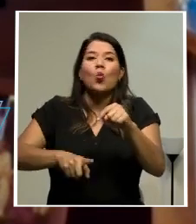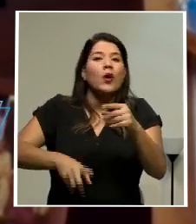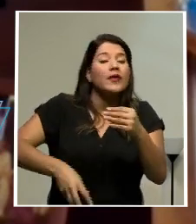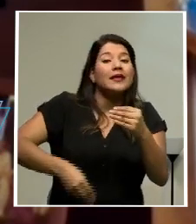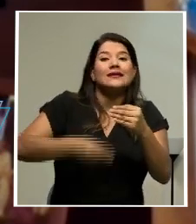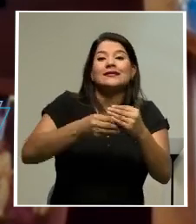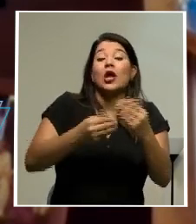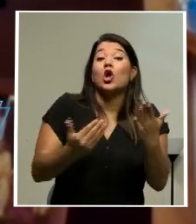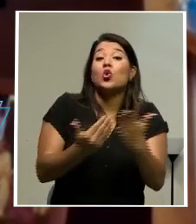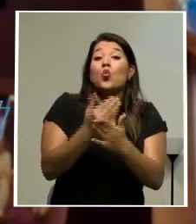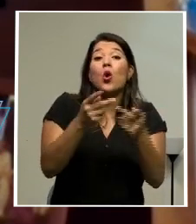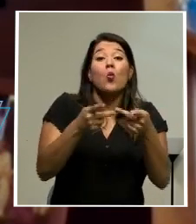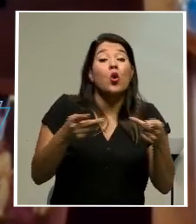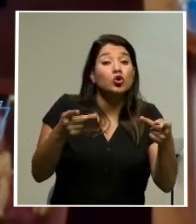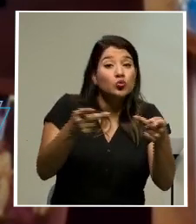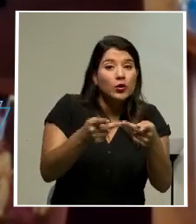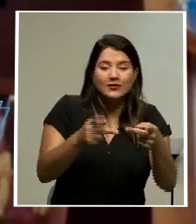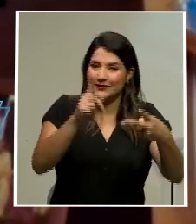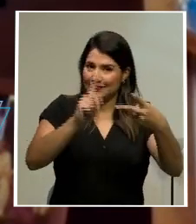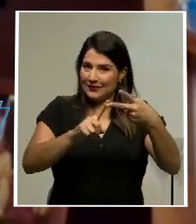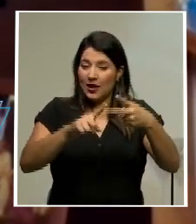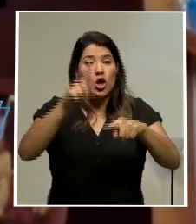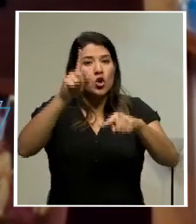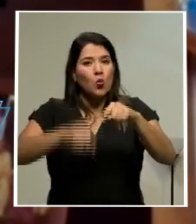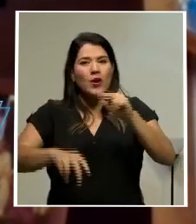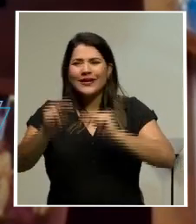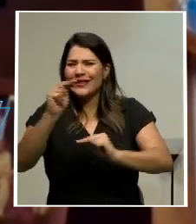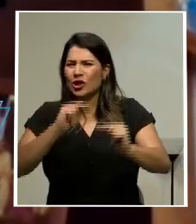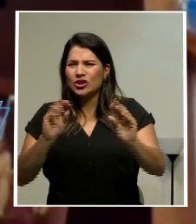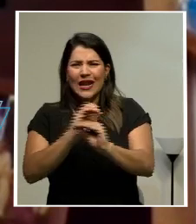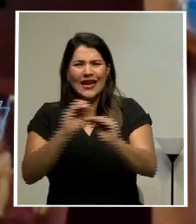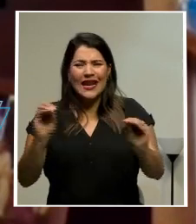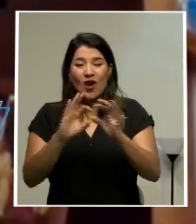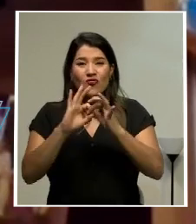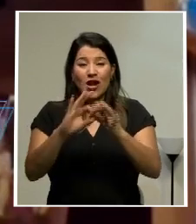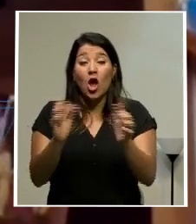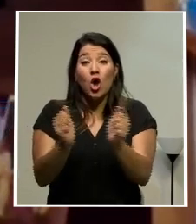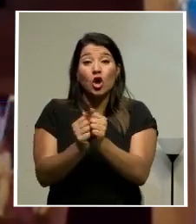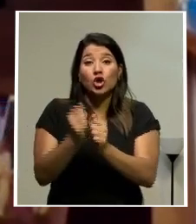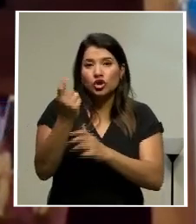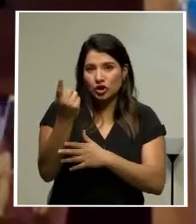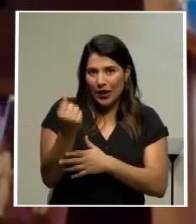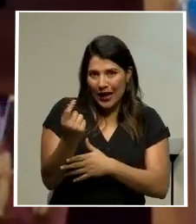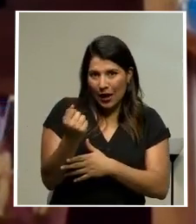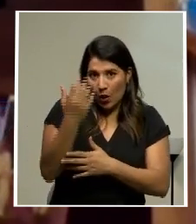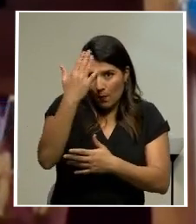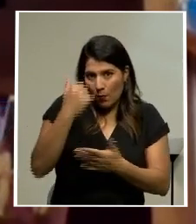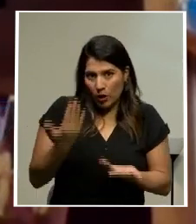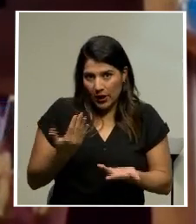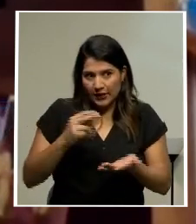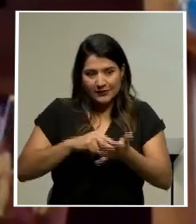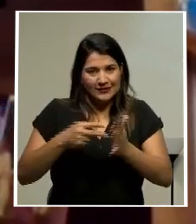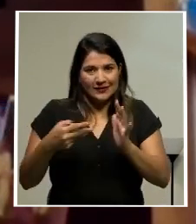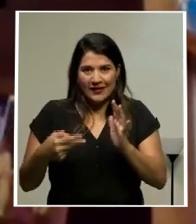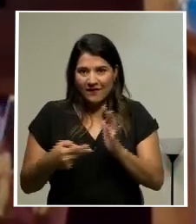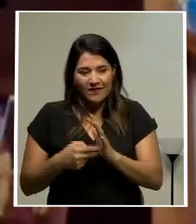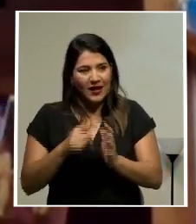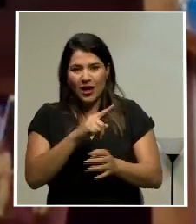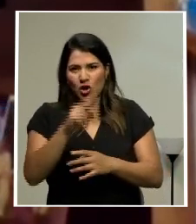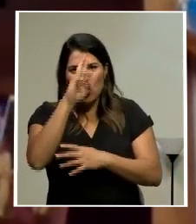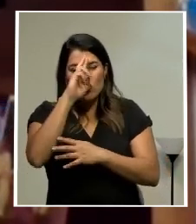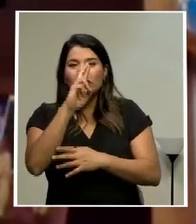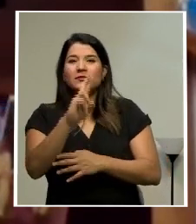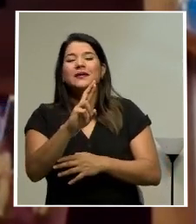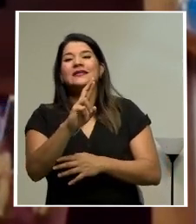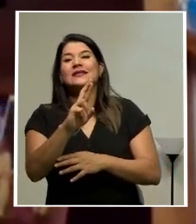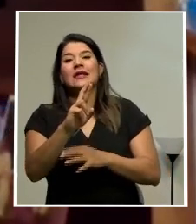tampoco se puede negociar nada relativo a los salarios. ¿Por qué? Porque sería una forma indirecta de violar la prohibición de crear pluses